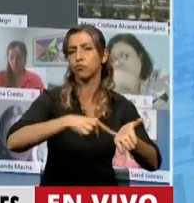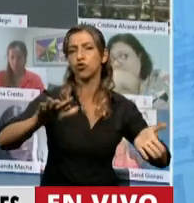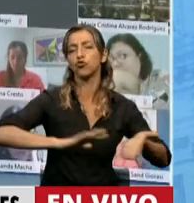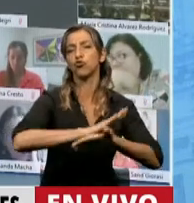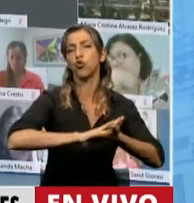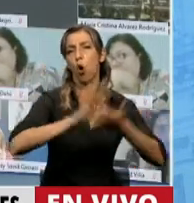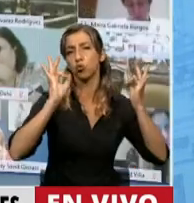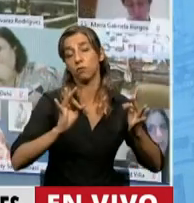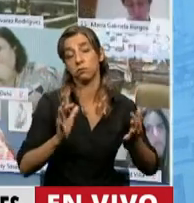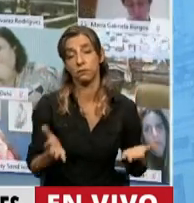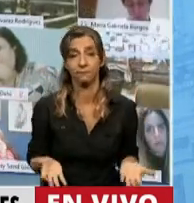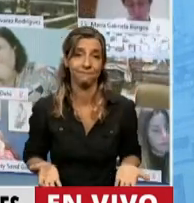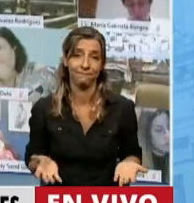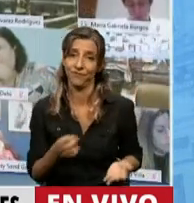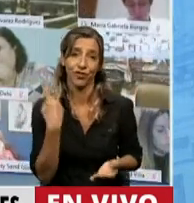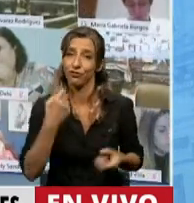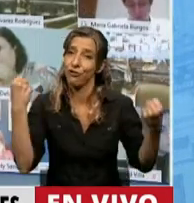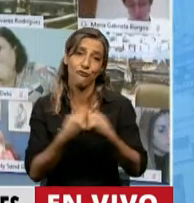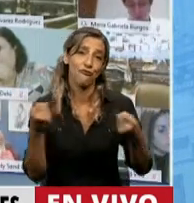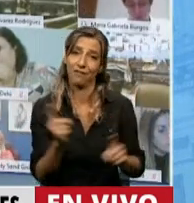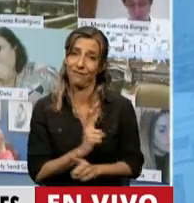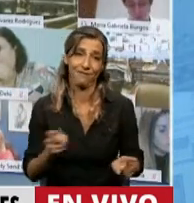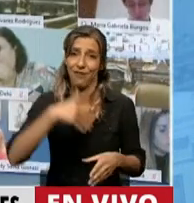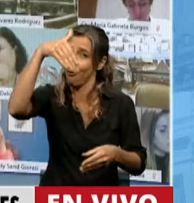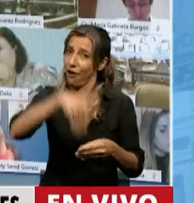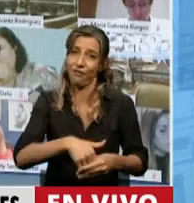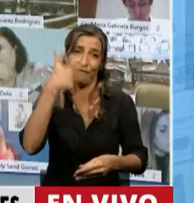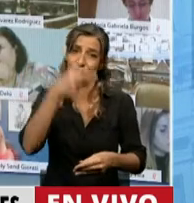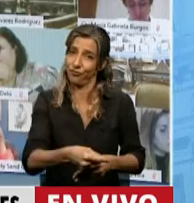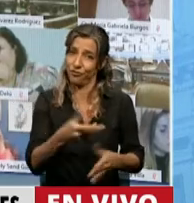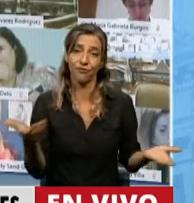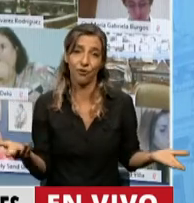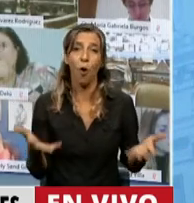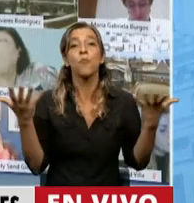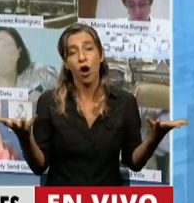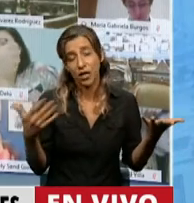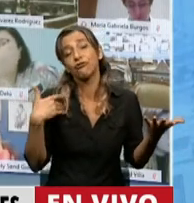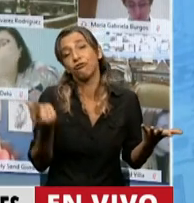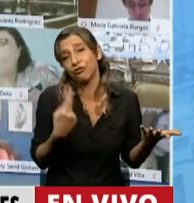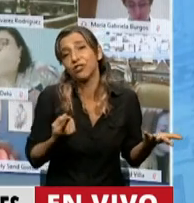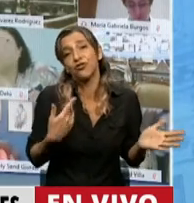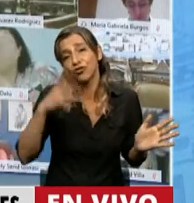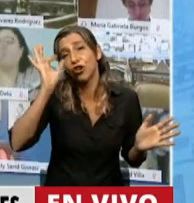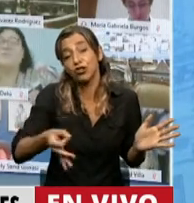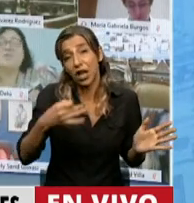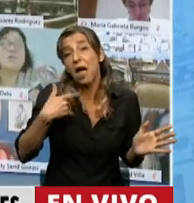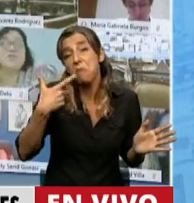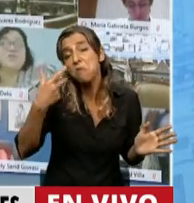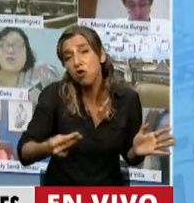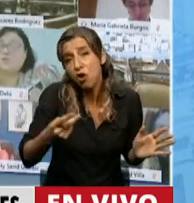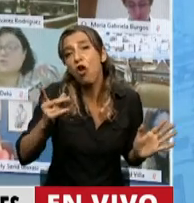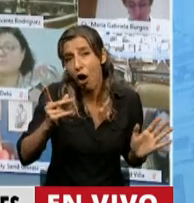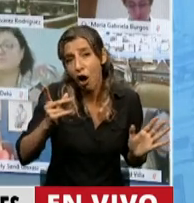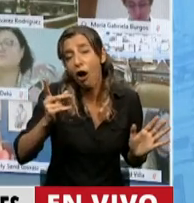acompañamos esto, no lo acordamos y por eso mi abstención tiene un objetivo, que es llamar la